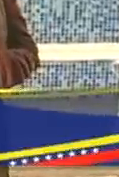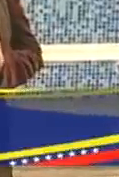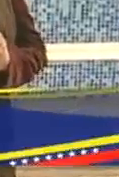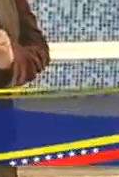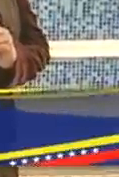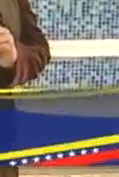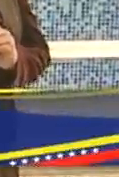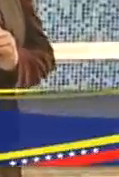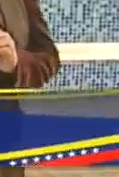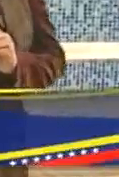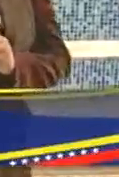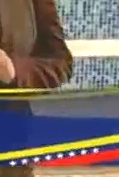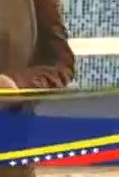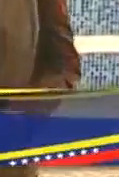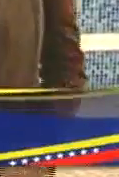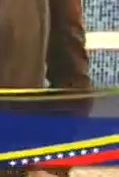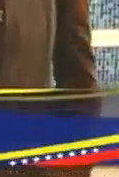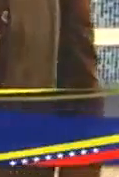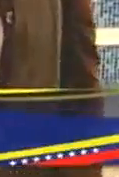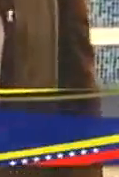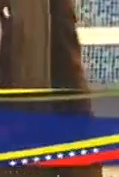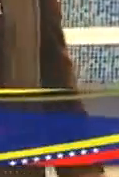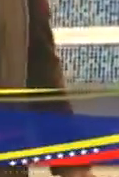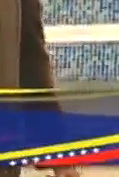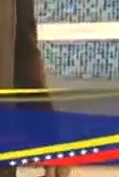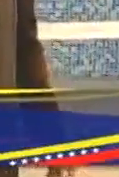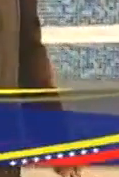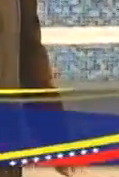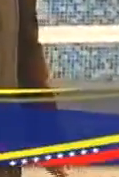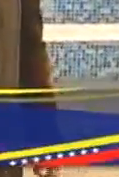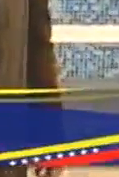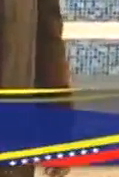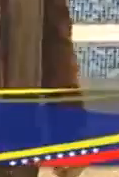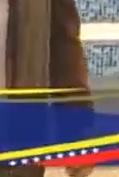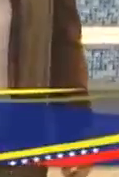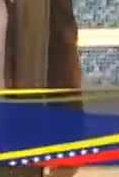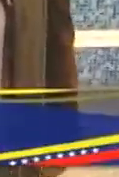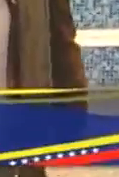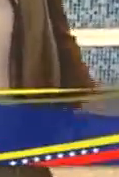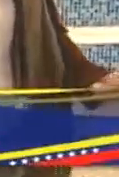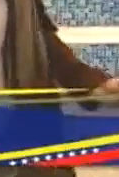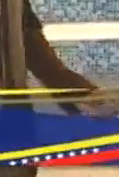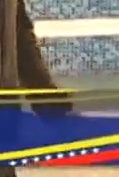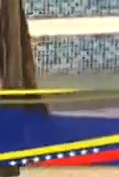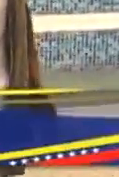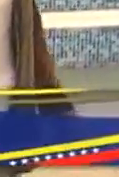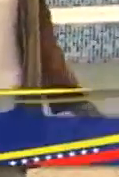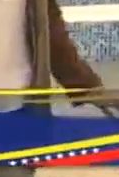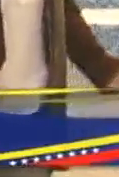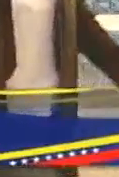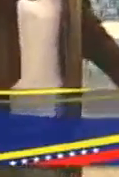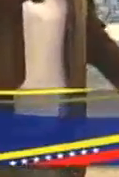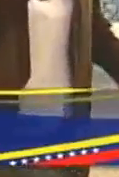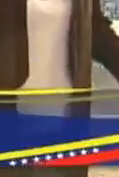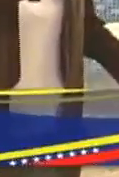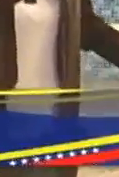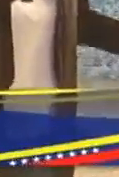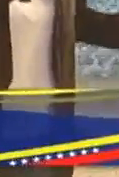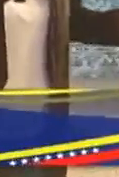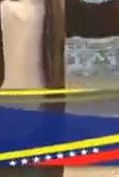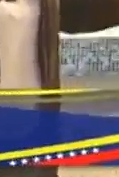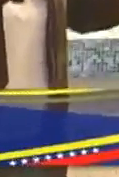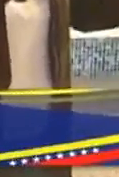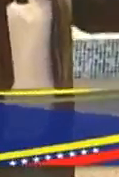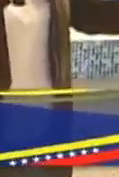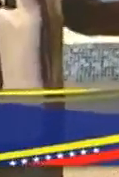con el SENAE en estos momentos nosotros tenemos acá la jornada de vacunación estamos vacunando a los niños desde temprana edad